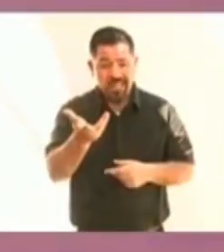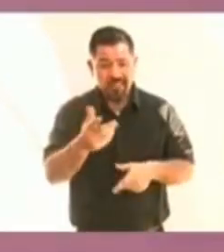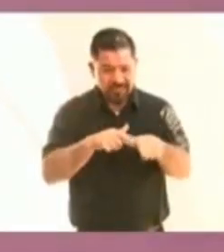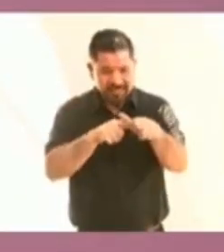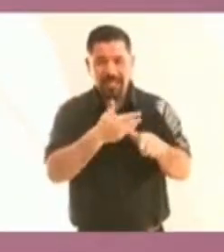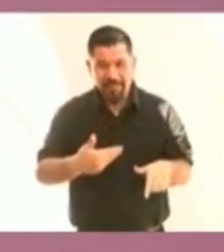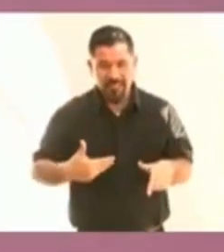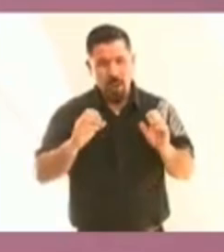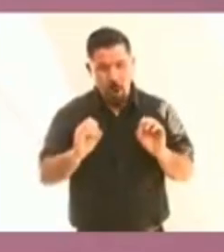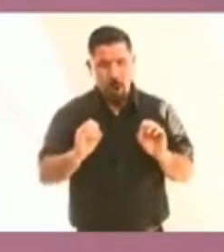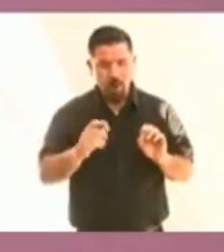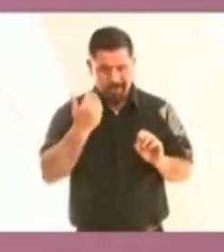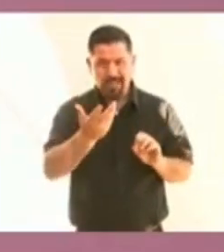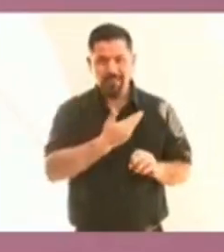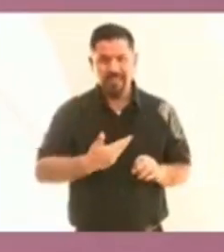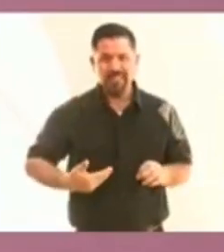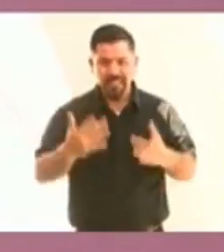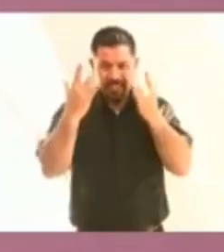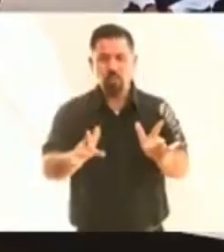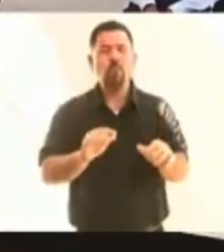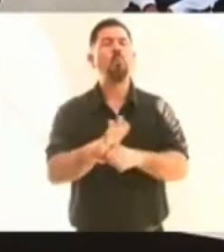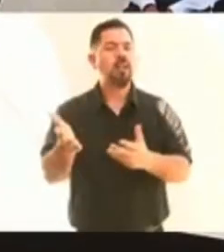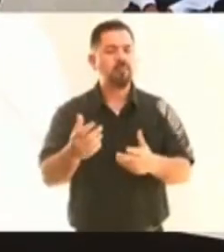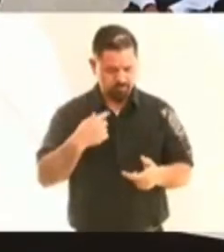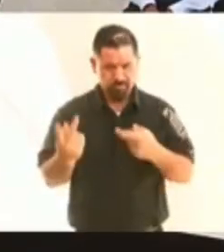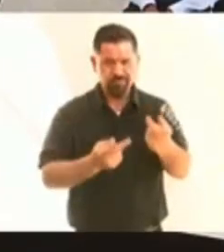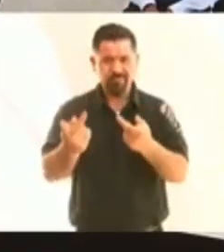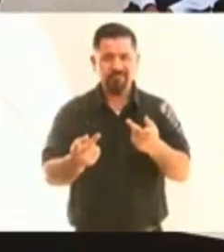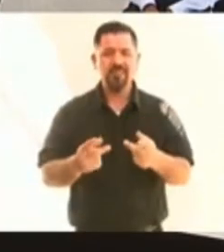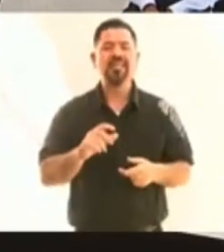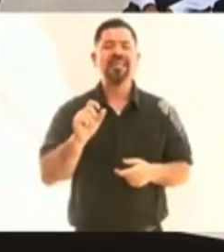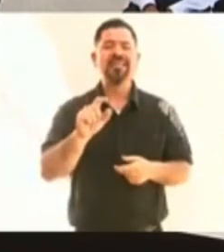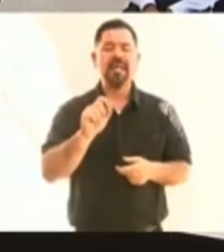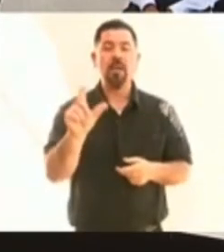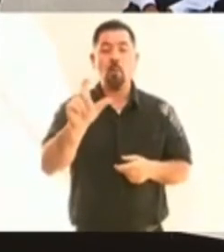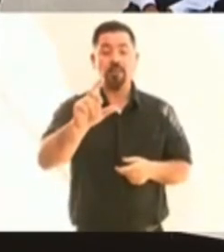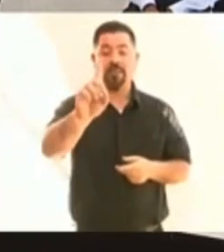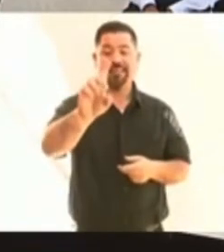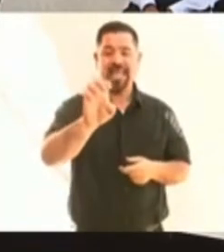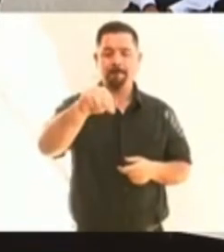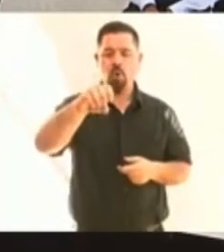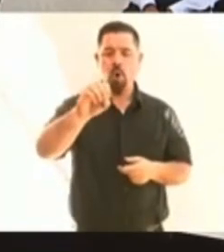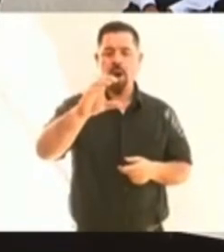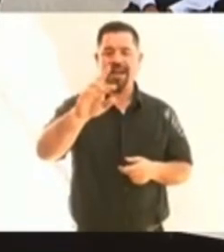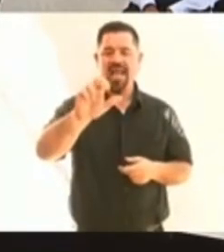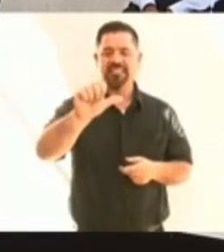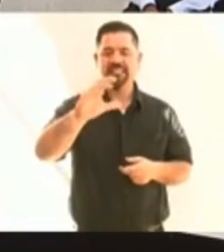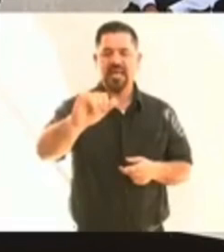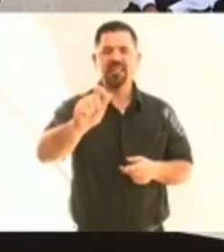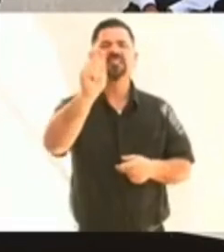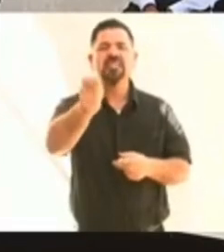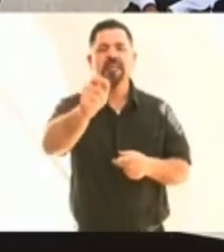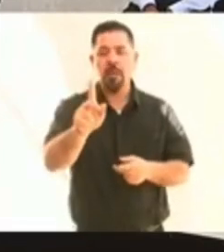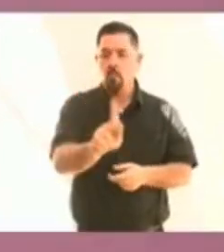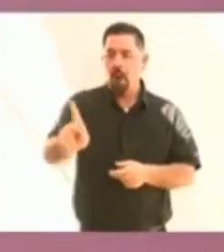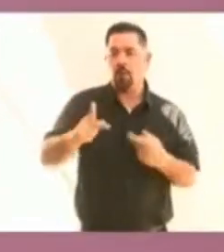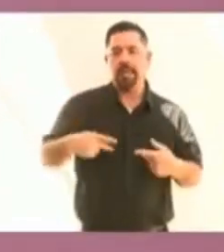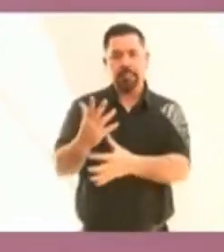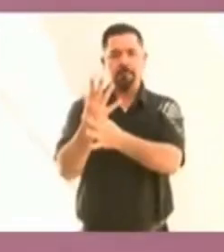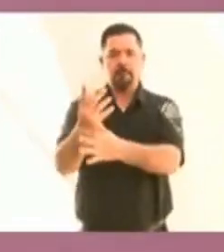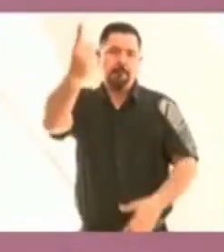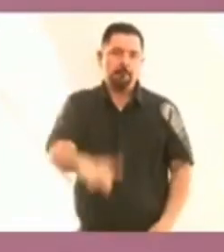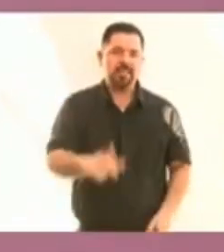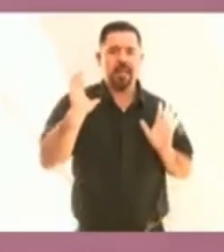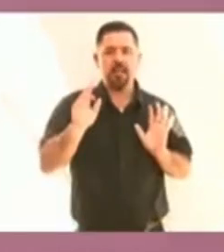porque soy demócrata. Y en la democracia el pueblo manda, el pueblo pone y el pueblo quita. Acerto esas reglas.